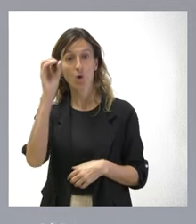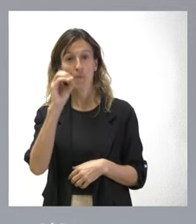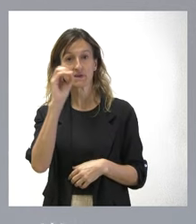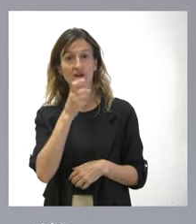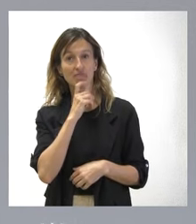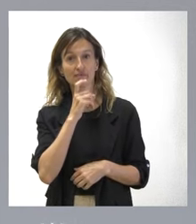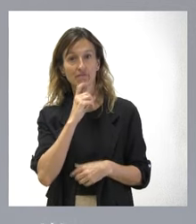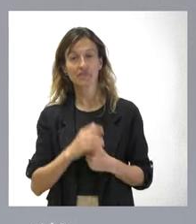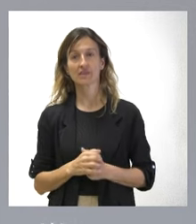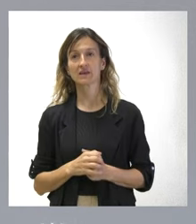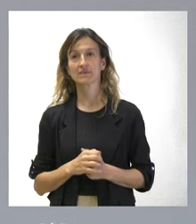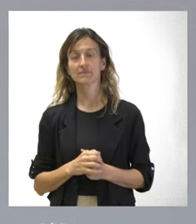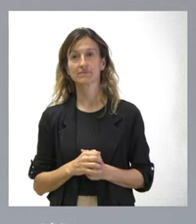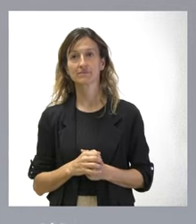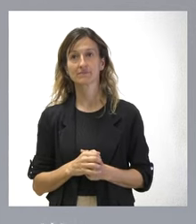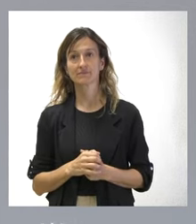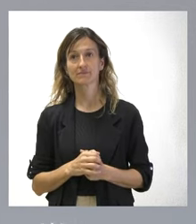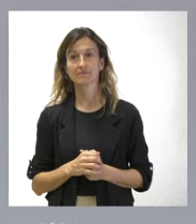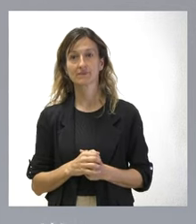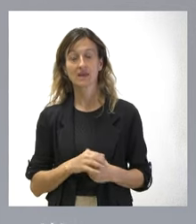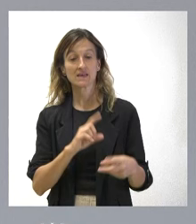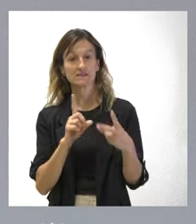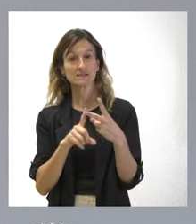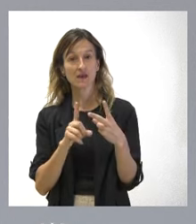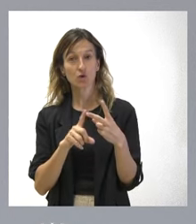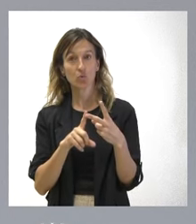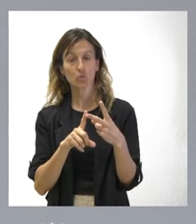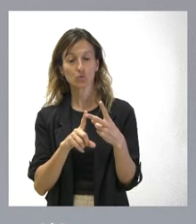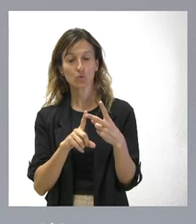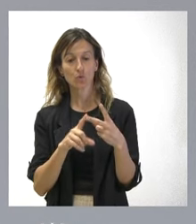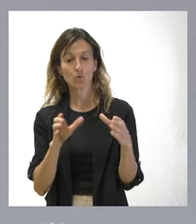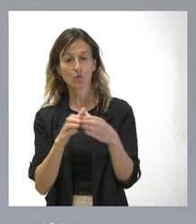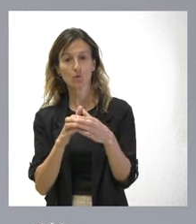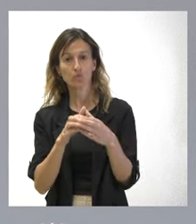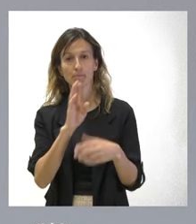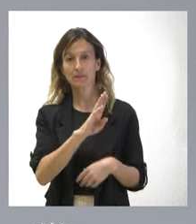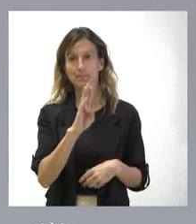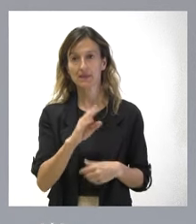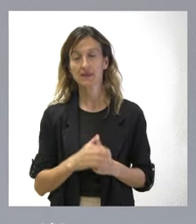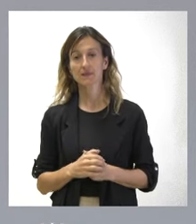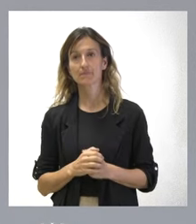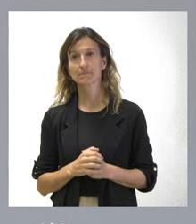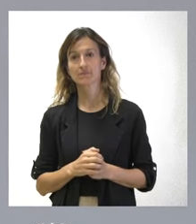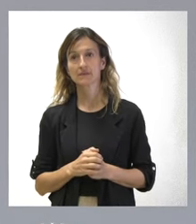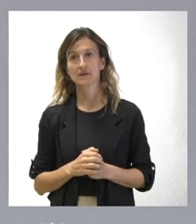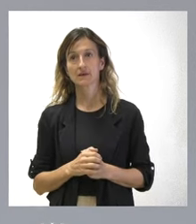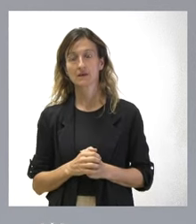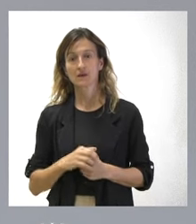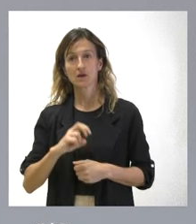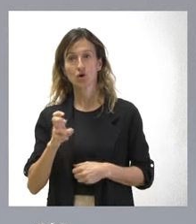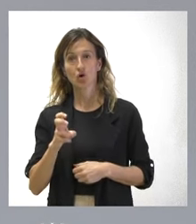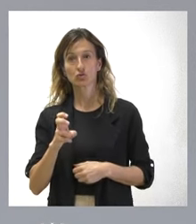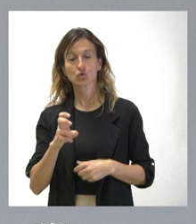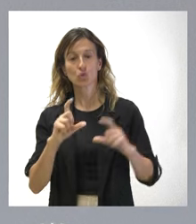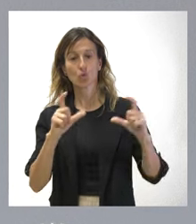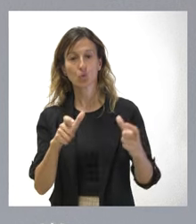En segundo lugar, comentar que una cosa es el Partido Popular y otra cosa es la institución junta de Castilla